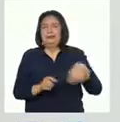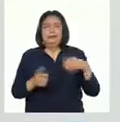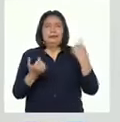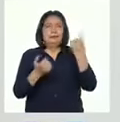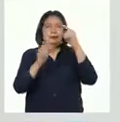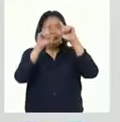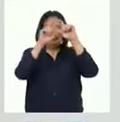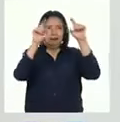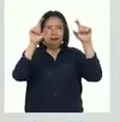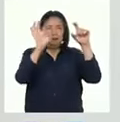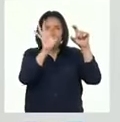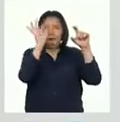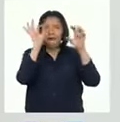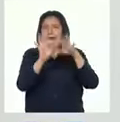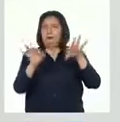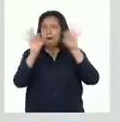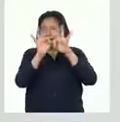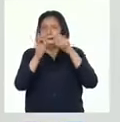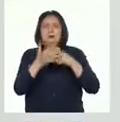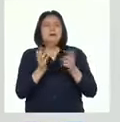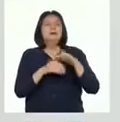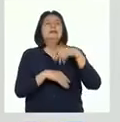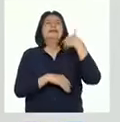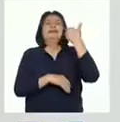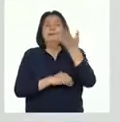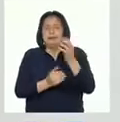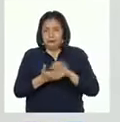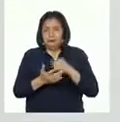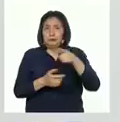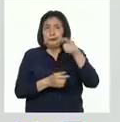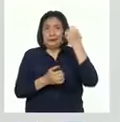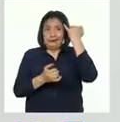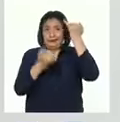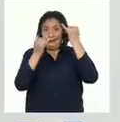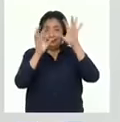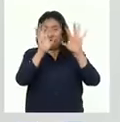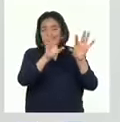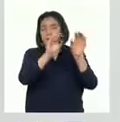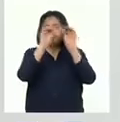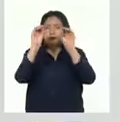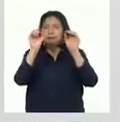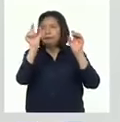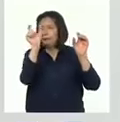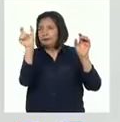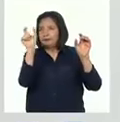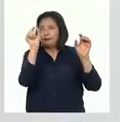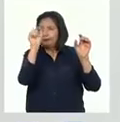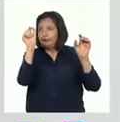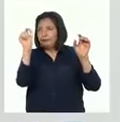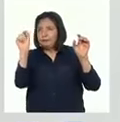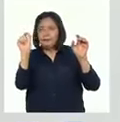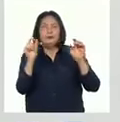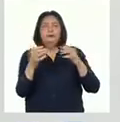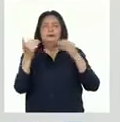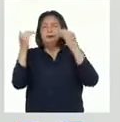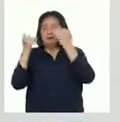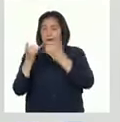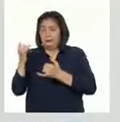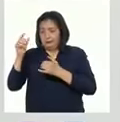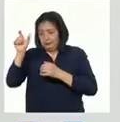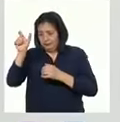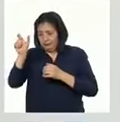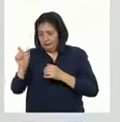de cada párrafo. Luego, anotaremos estas ideas al margen de nuestro texto y al final.